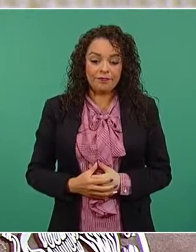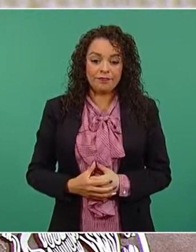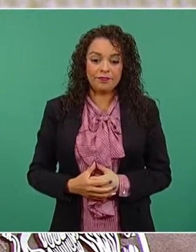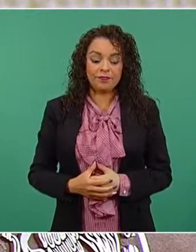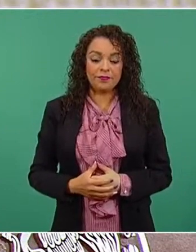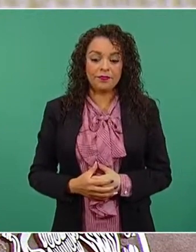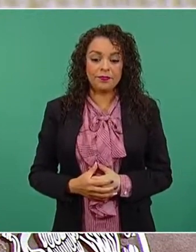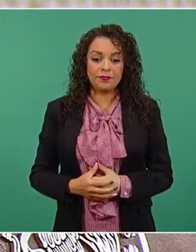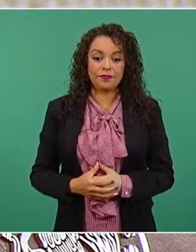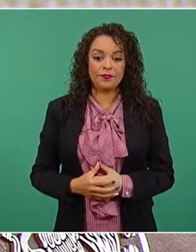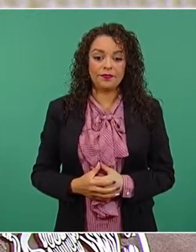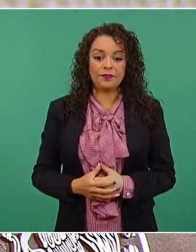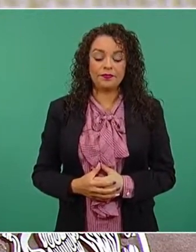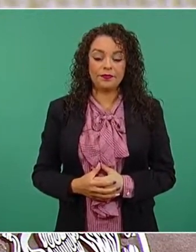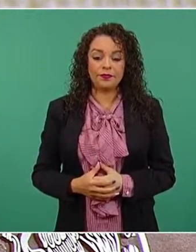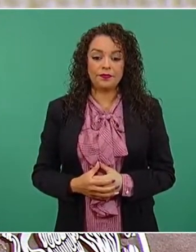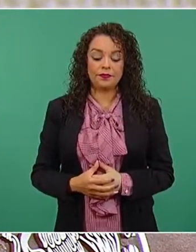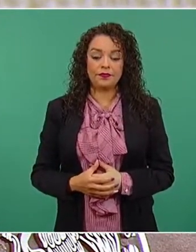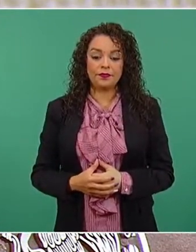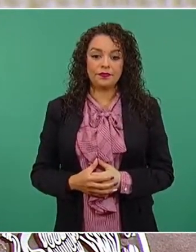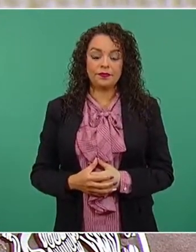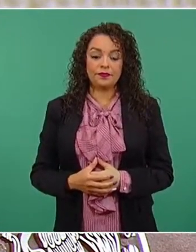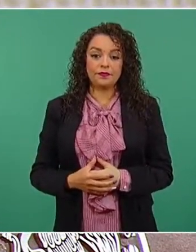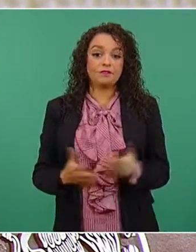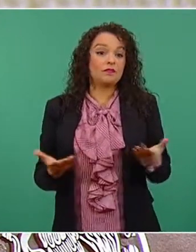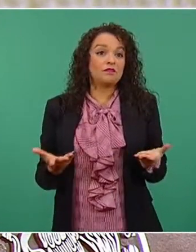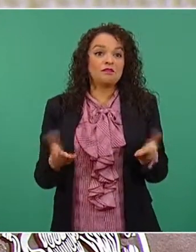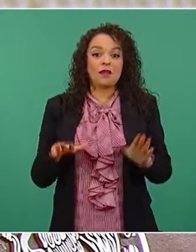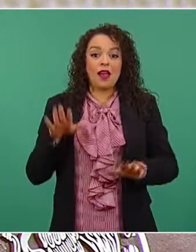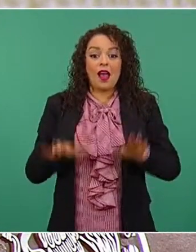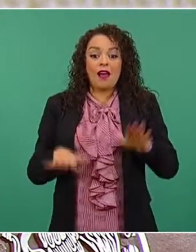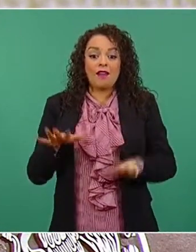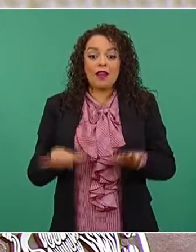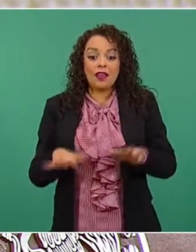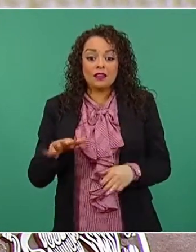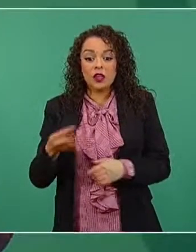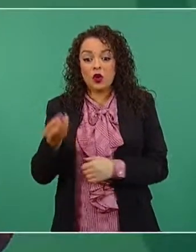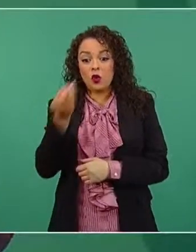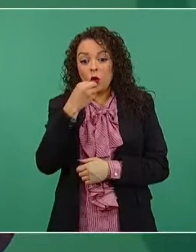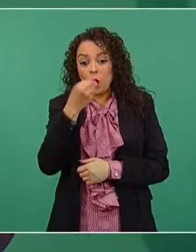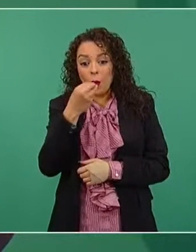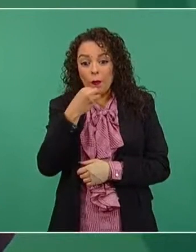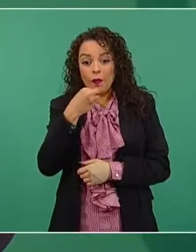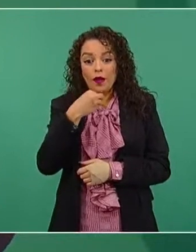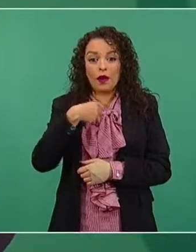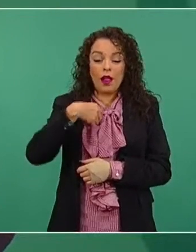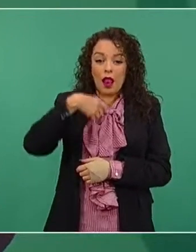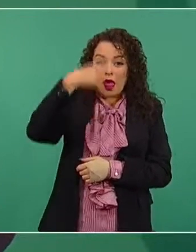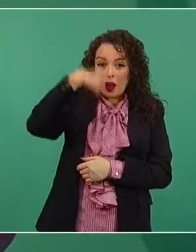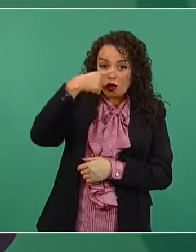A veces ni a comer o a cenar a un restaurante.